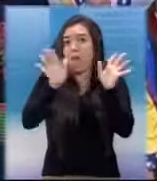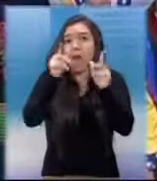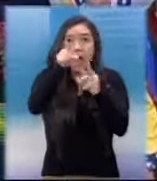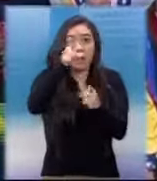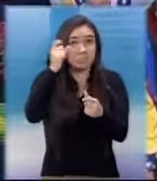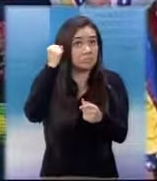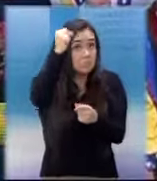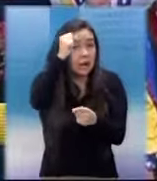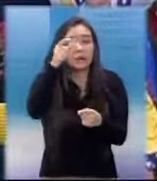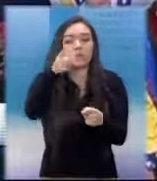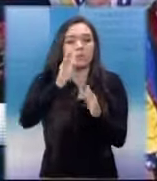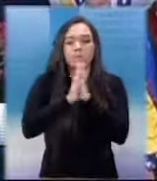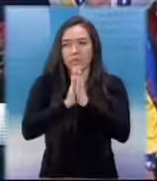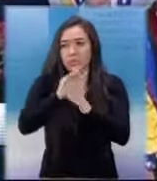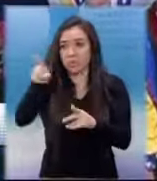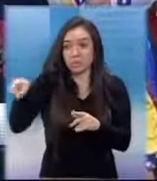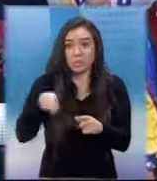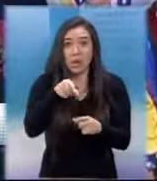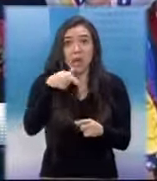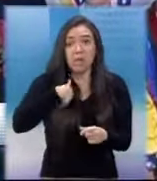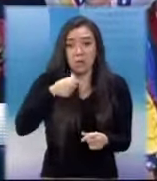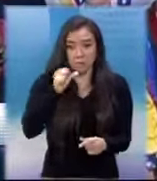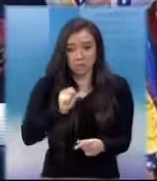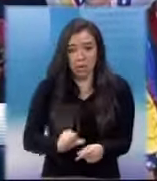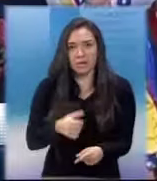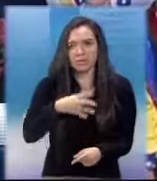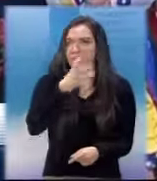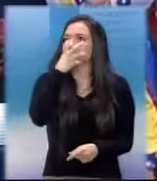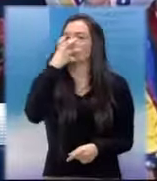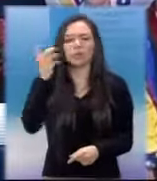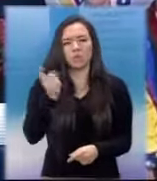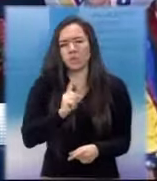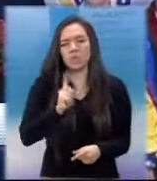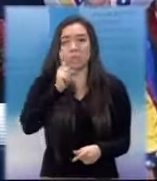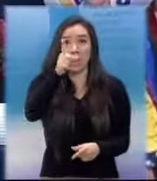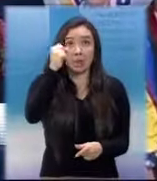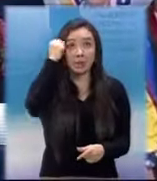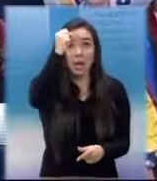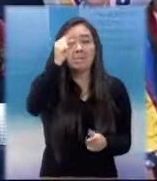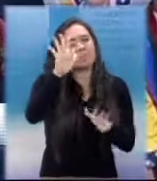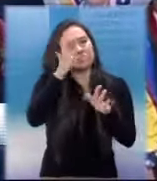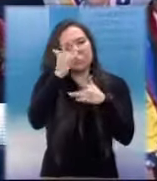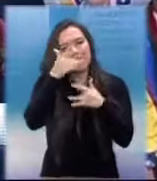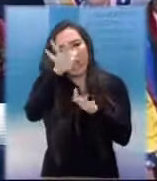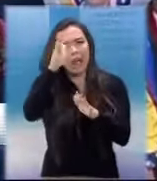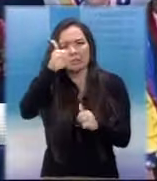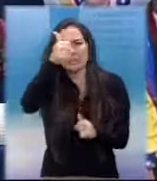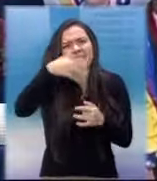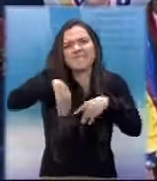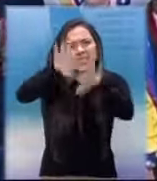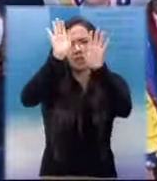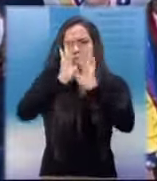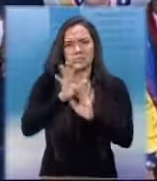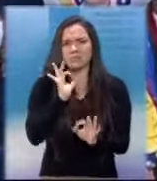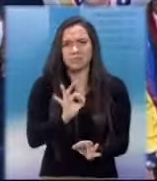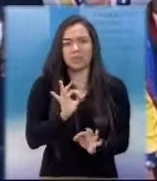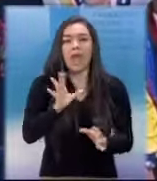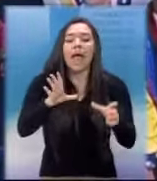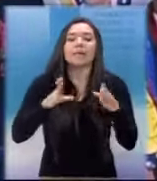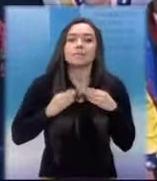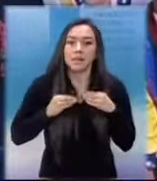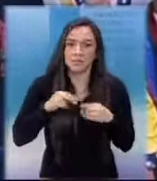honor y con respeto al adversario y a los que pierdan, que con máxima conciencia acepten